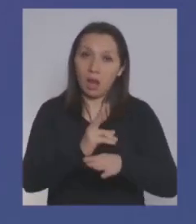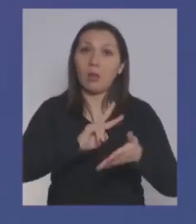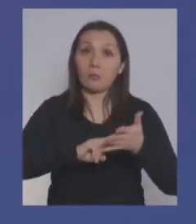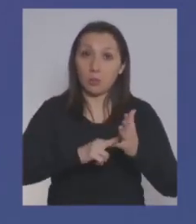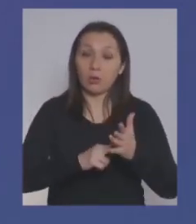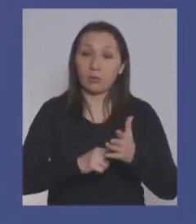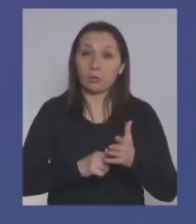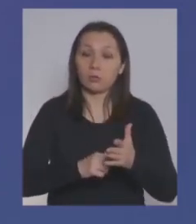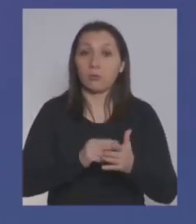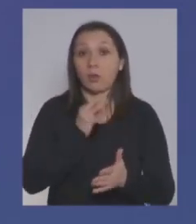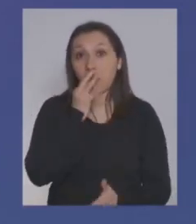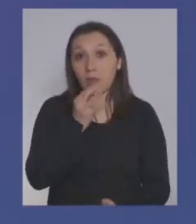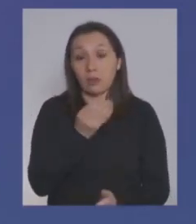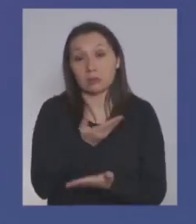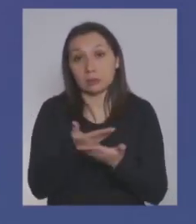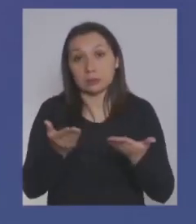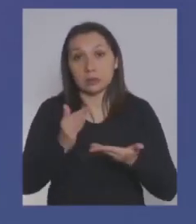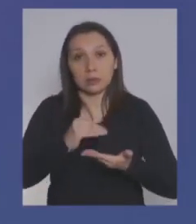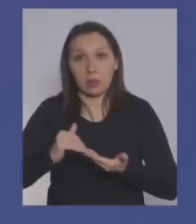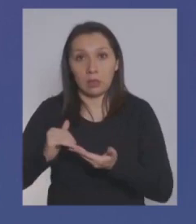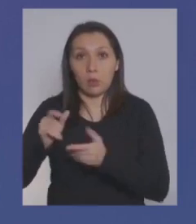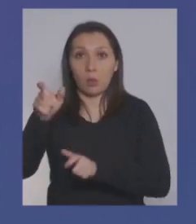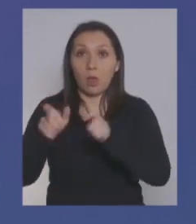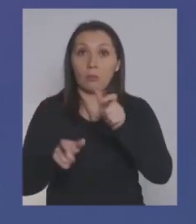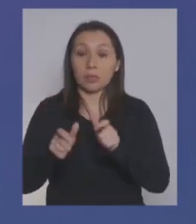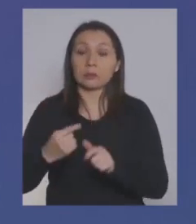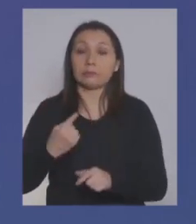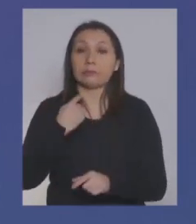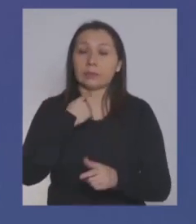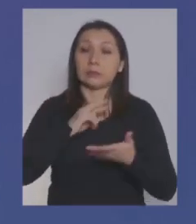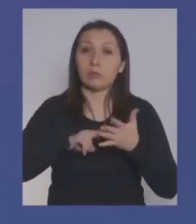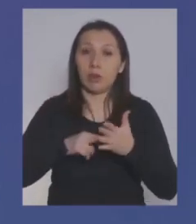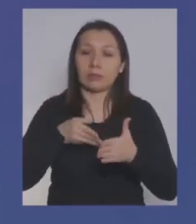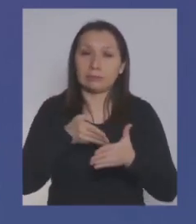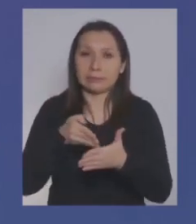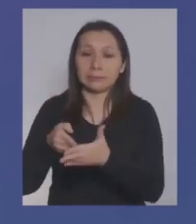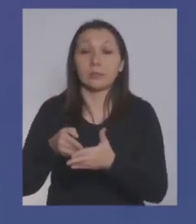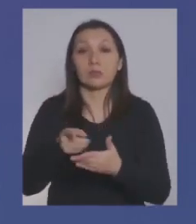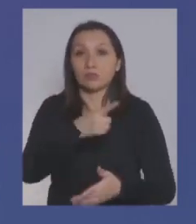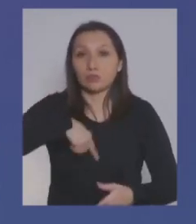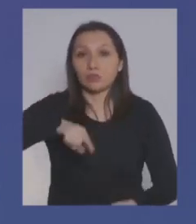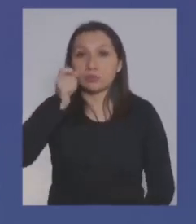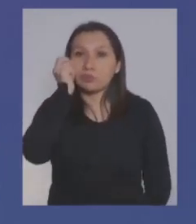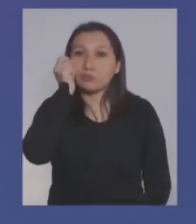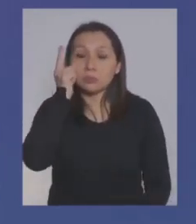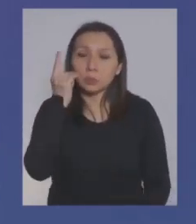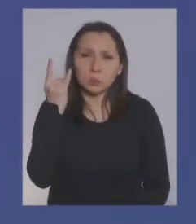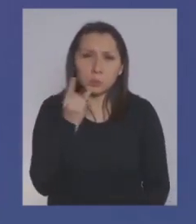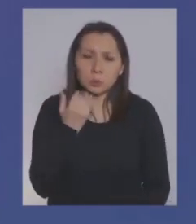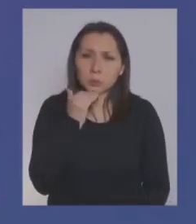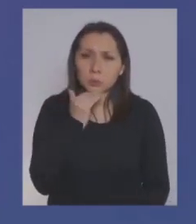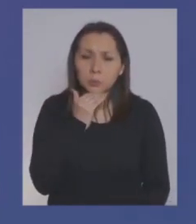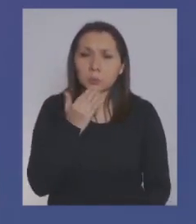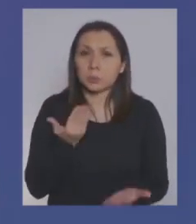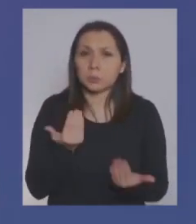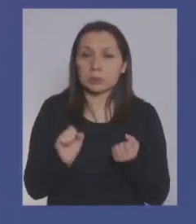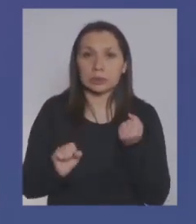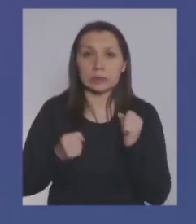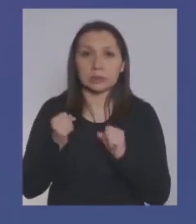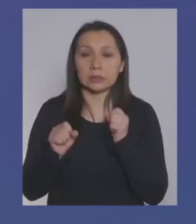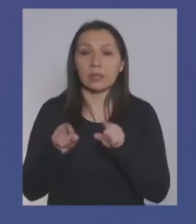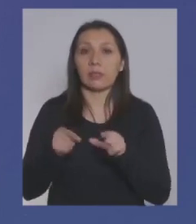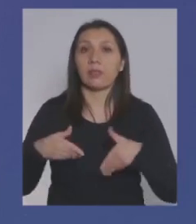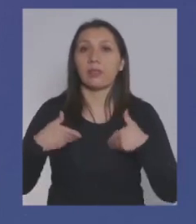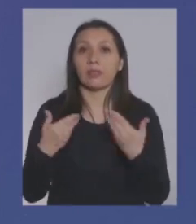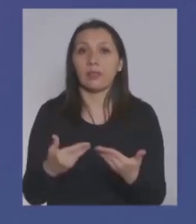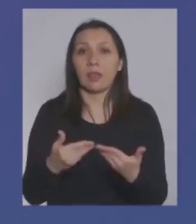Y yo quiero pedirle excusa a las personas que han sufrido esos problemas, porque todos entendemos la urgencia, ¿no es cierto?, la ansiedad que esto